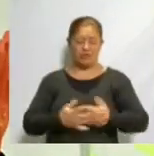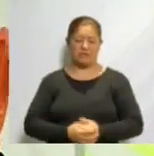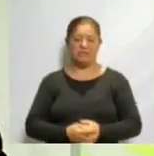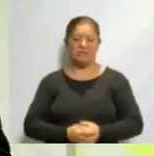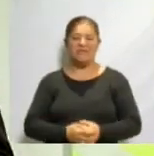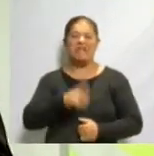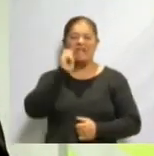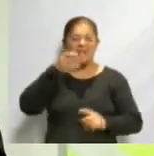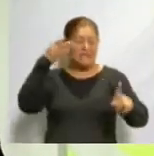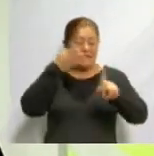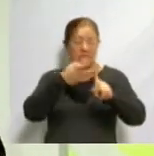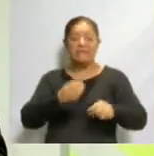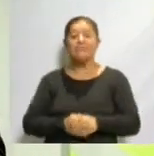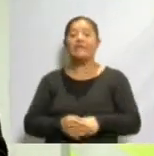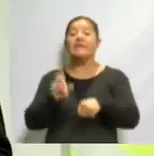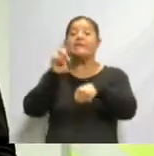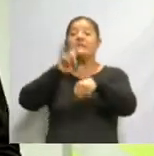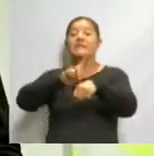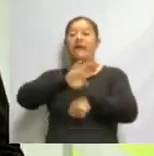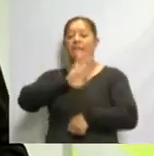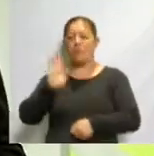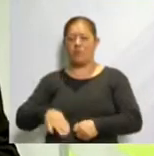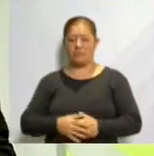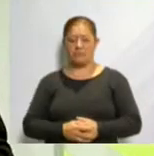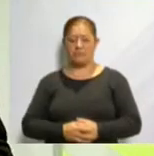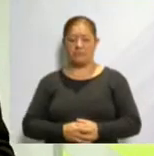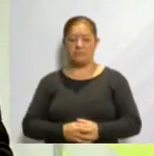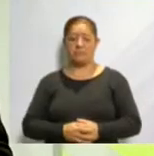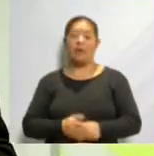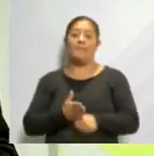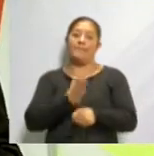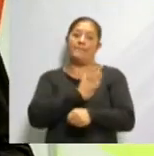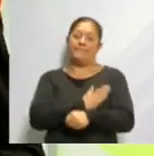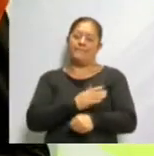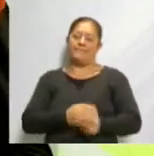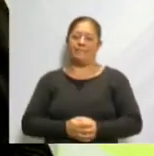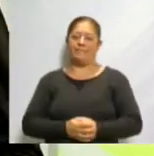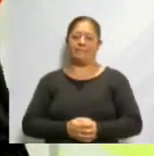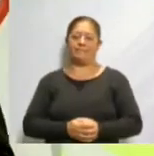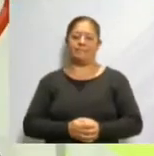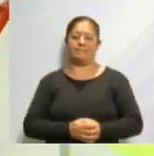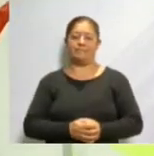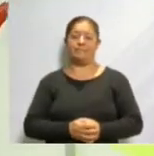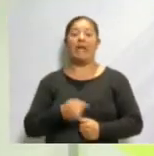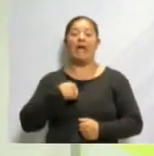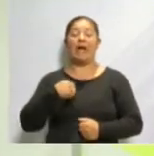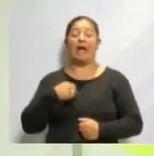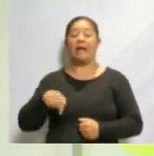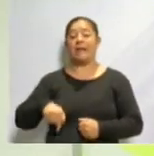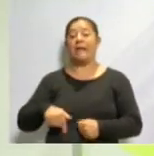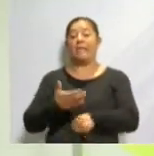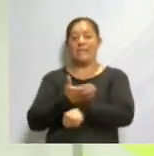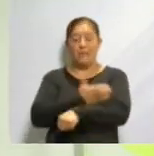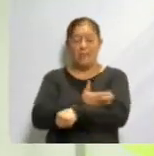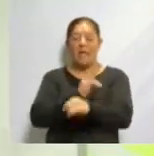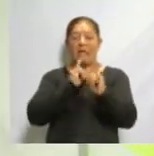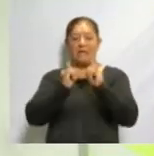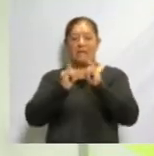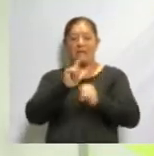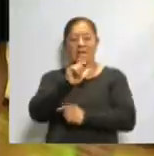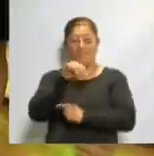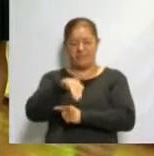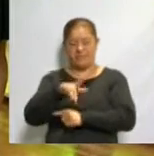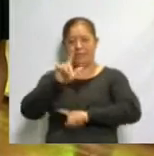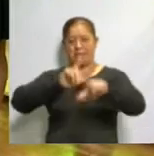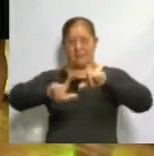al día de muertos. Pero antes, queremos mencionar que se encuentra con nosotros nuestro intérprete de lengua de